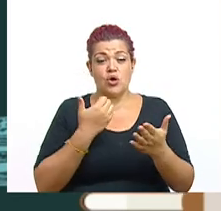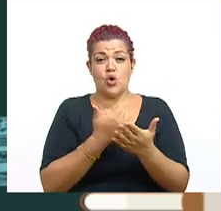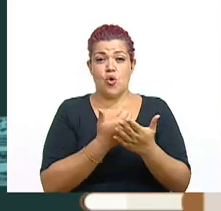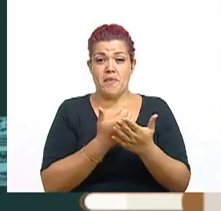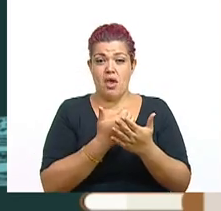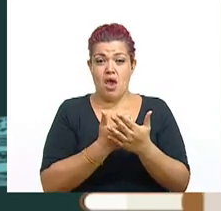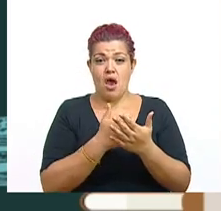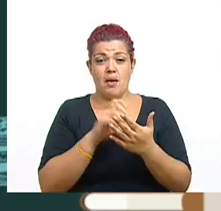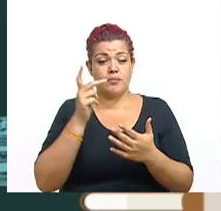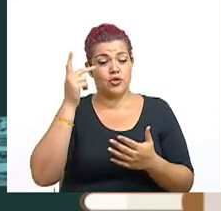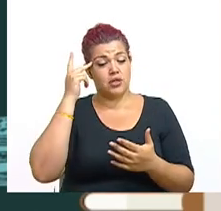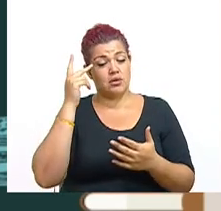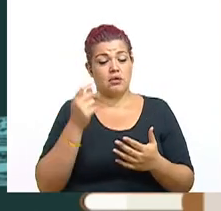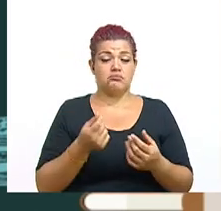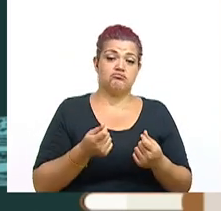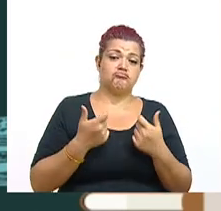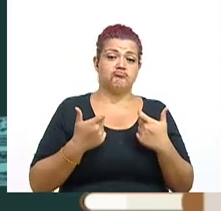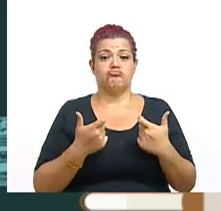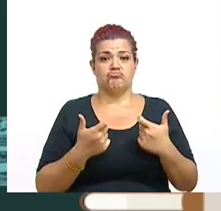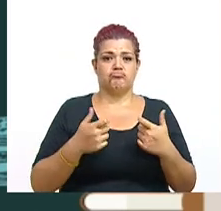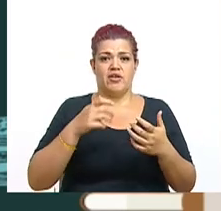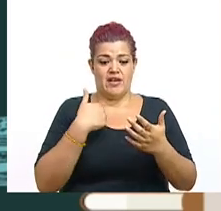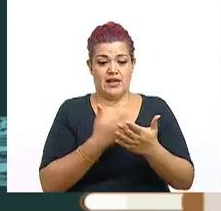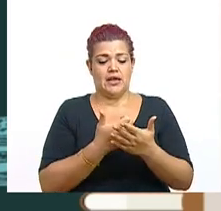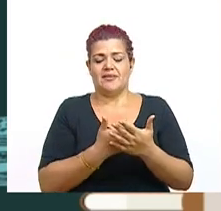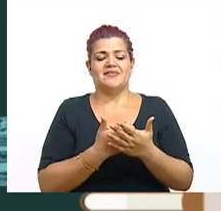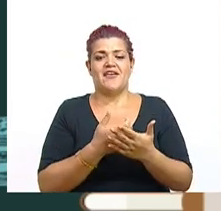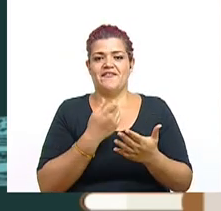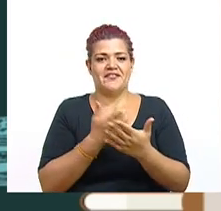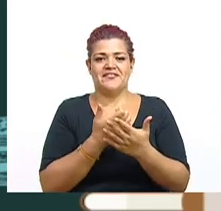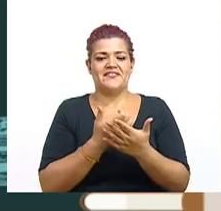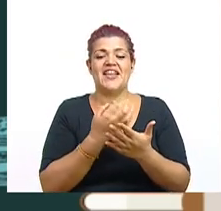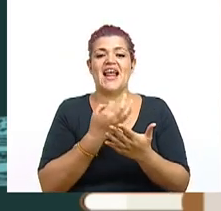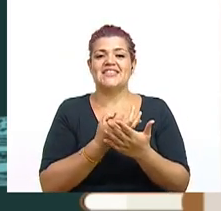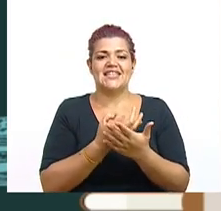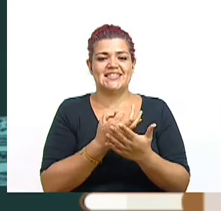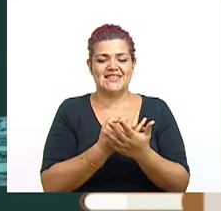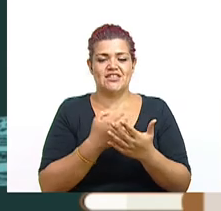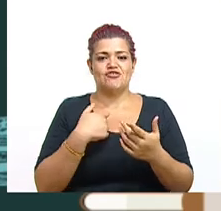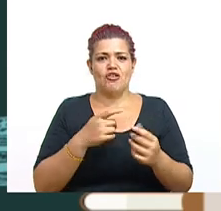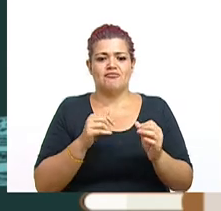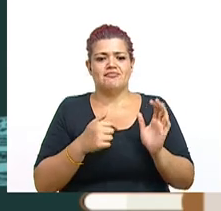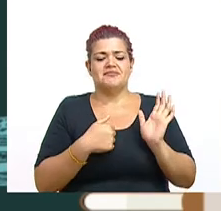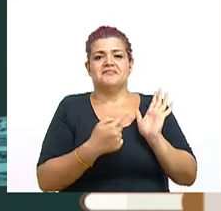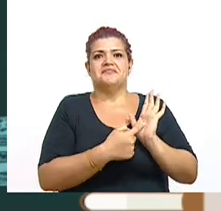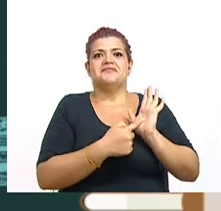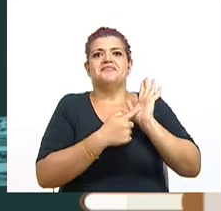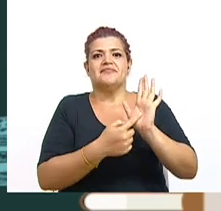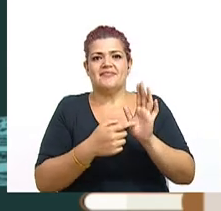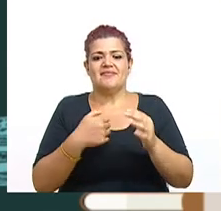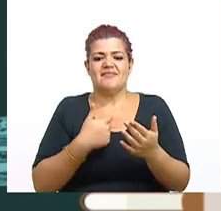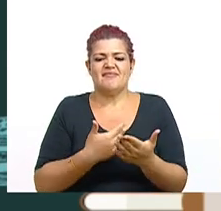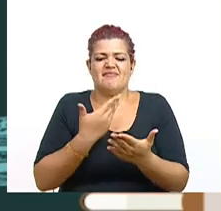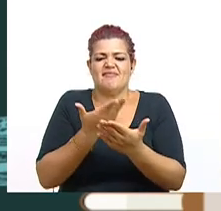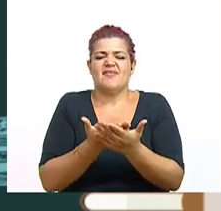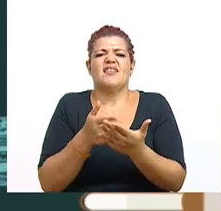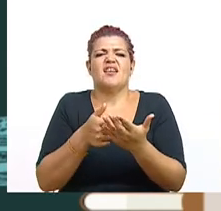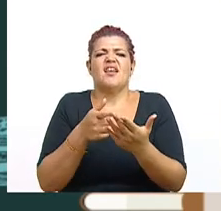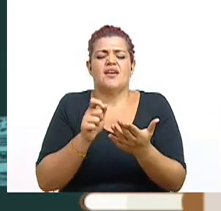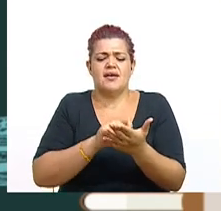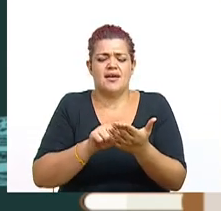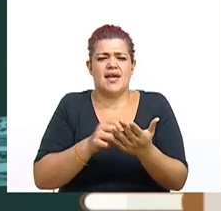y Finanzas en la Facultad de Derecho, presenté el proyecto La Creación de la Universidad de Costa Rica.